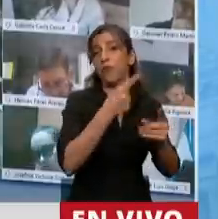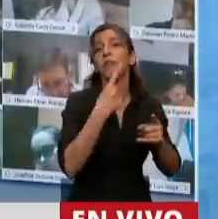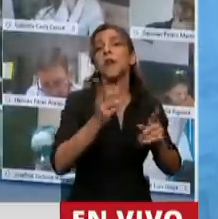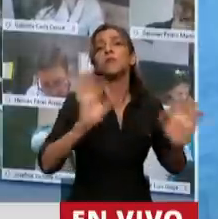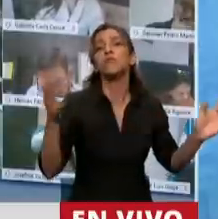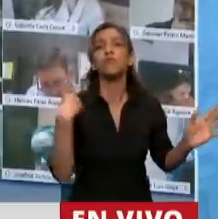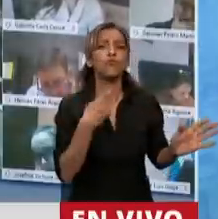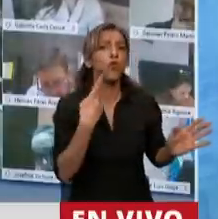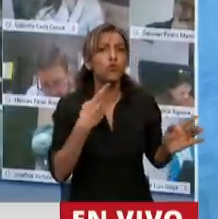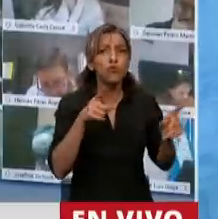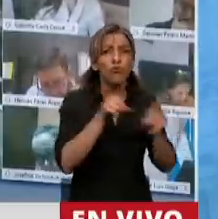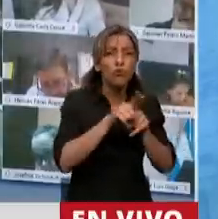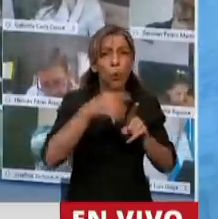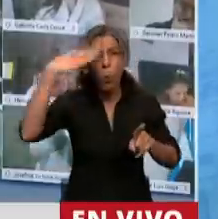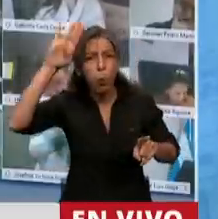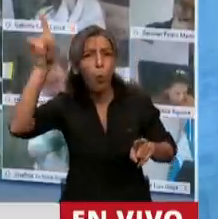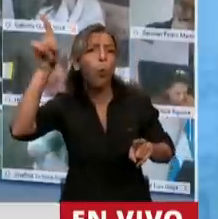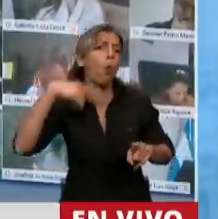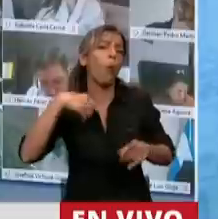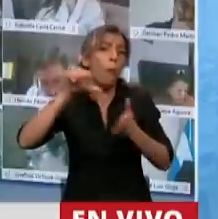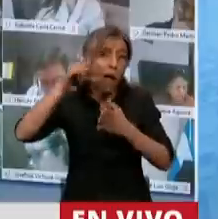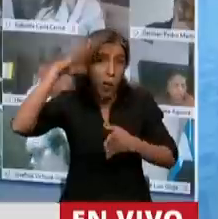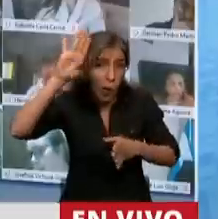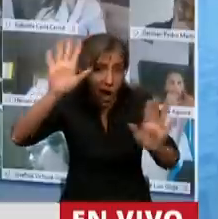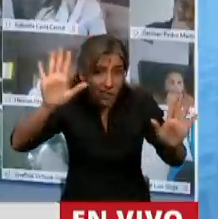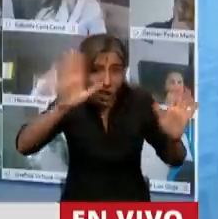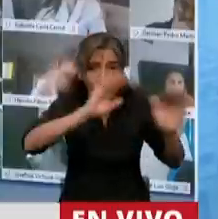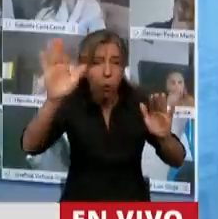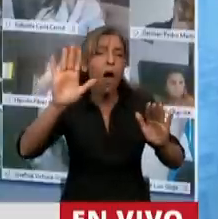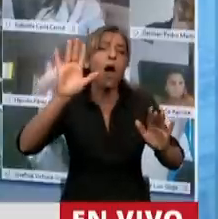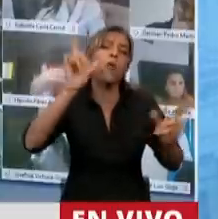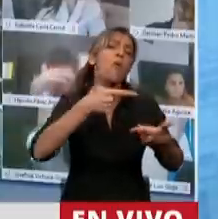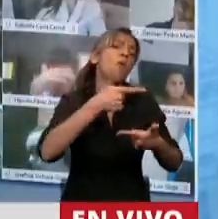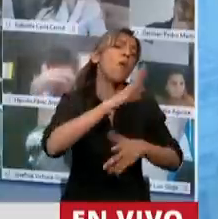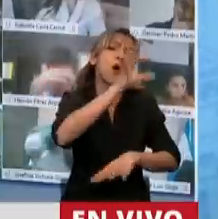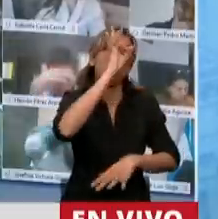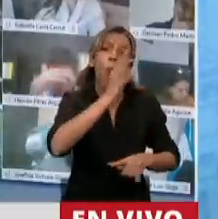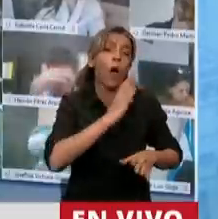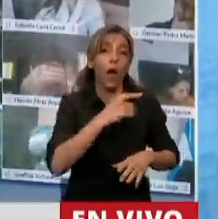que no tenemos ninguna chance de ser Venezuela.